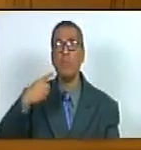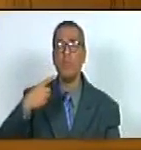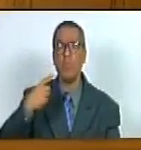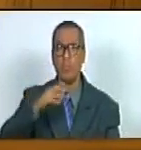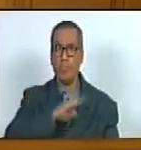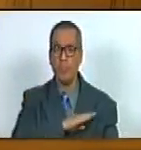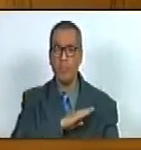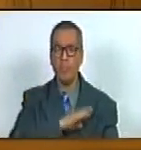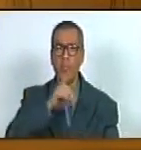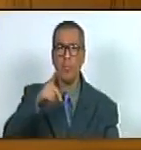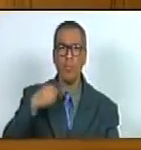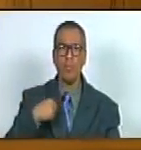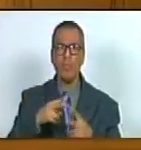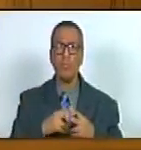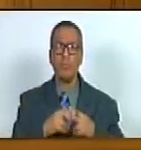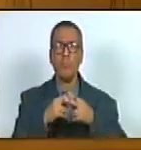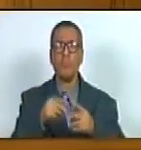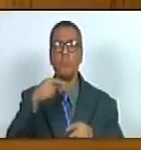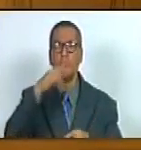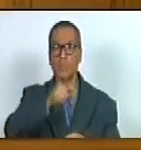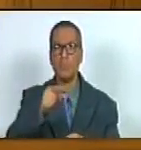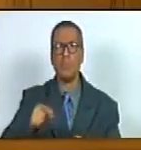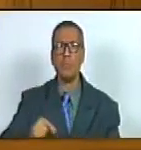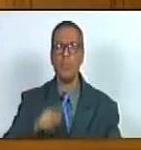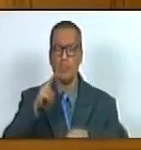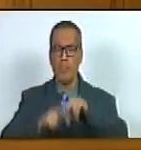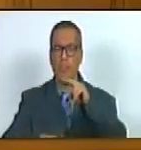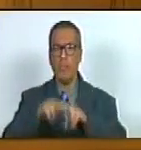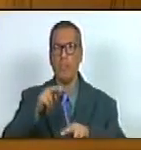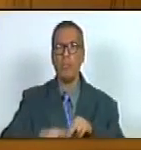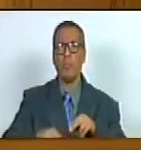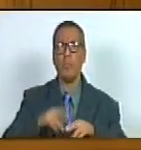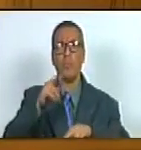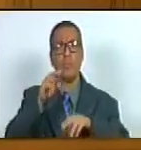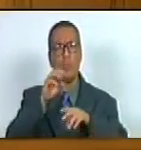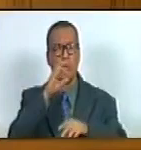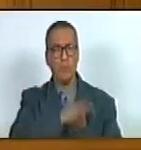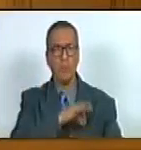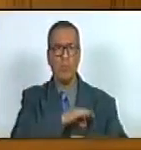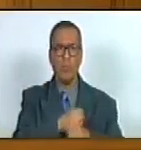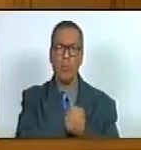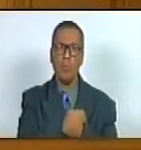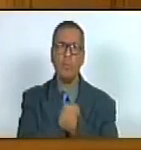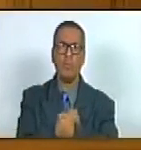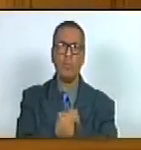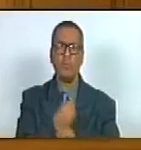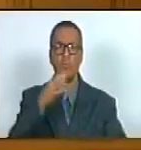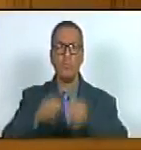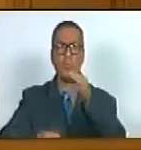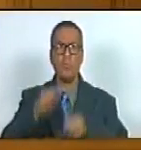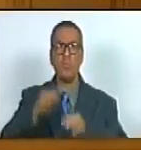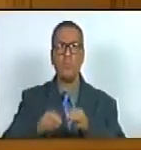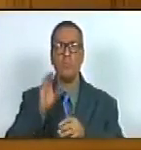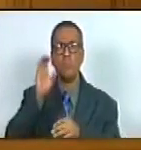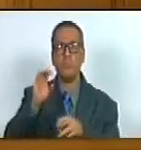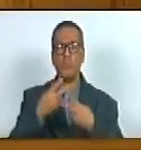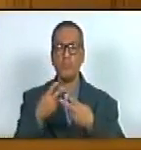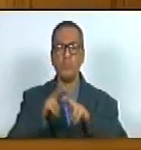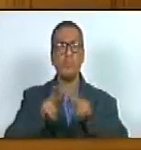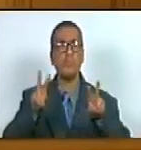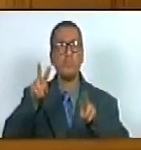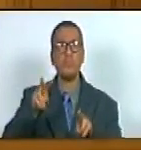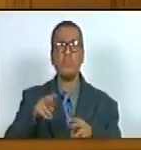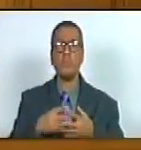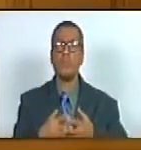y dignidad de la persona para la construcción de una sociedad amante de la justicia de la paz de la